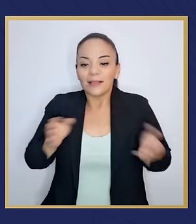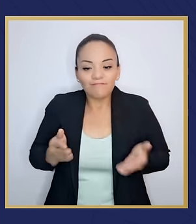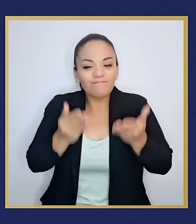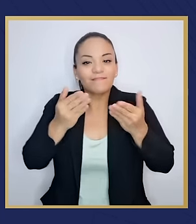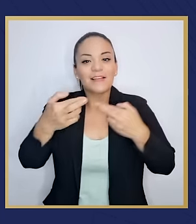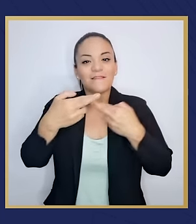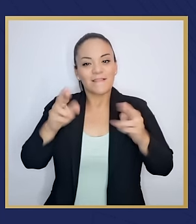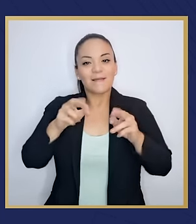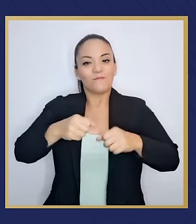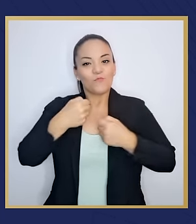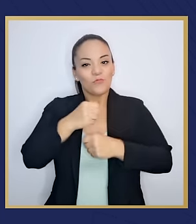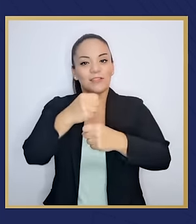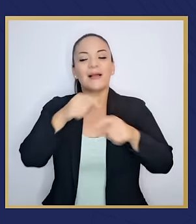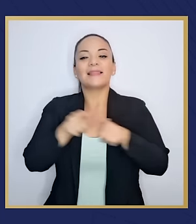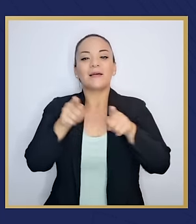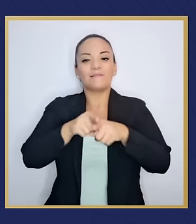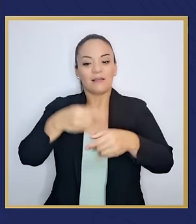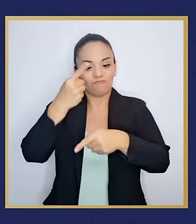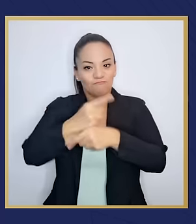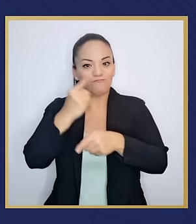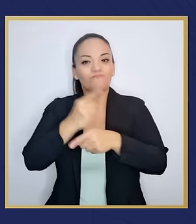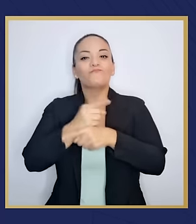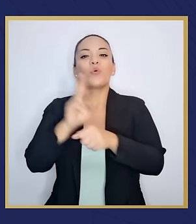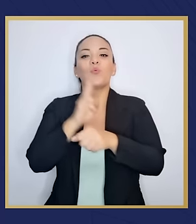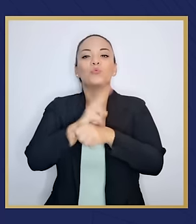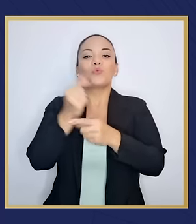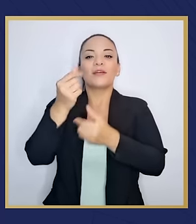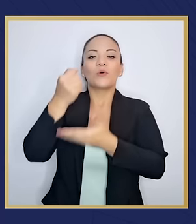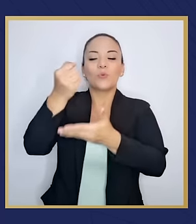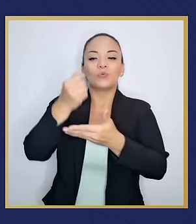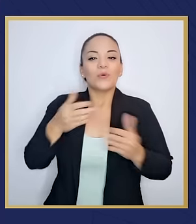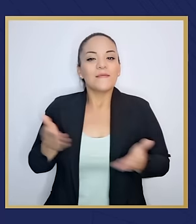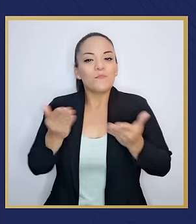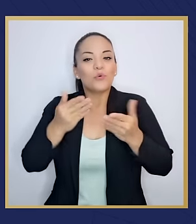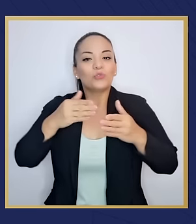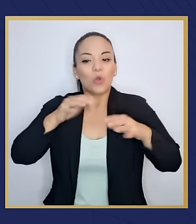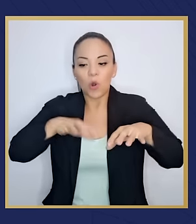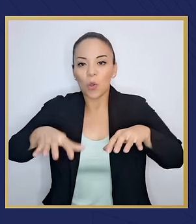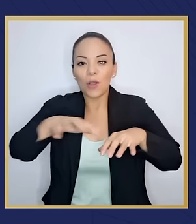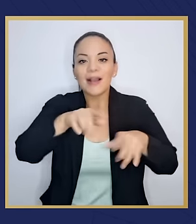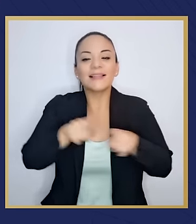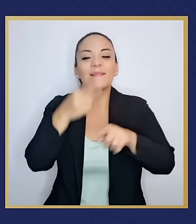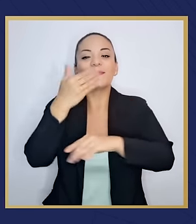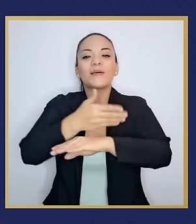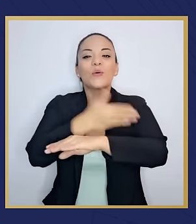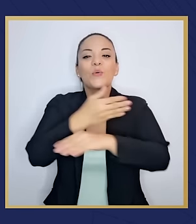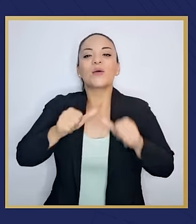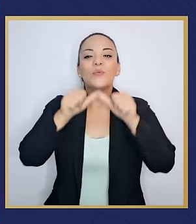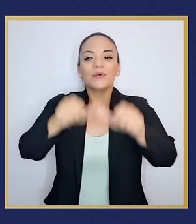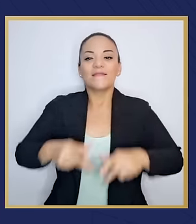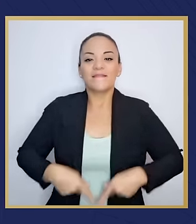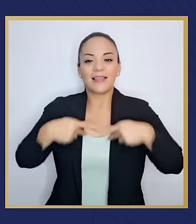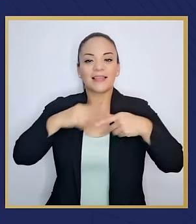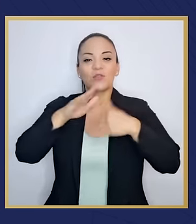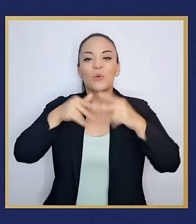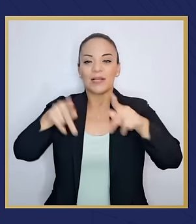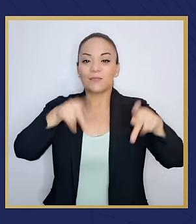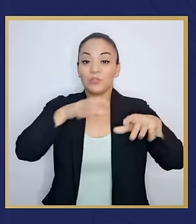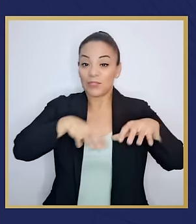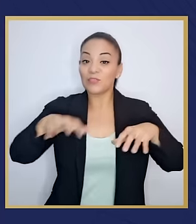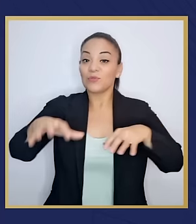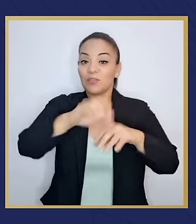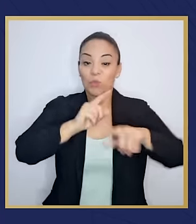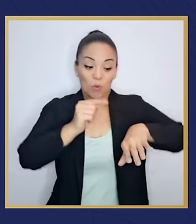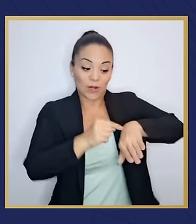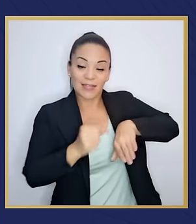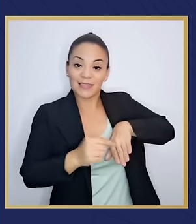municipal, la eficiencia en la gestión de recursos, el impulso económico local y la mejora continua de la calidad de vida de los ciudadanos de cada